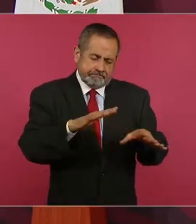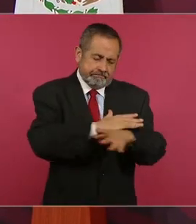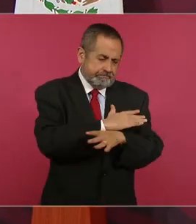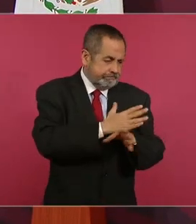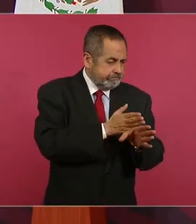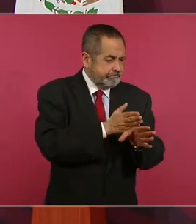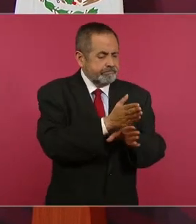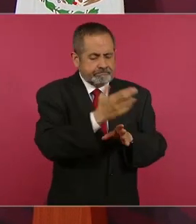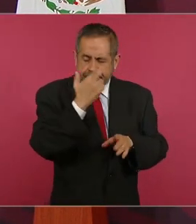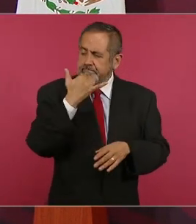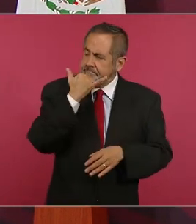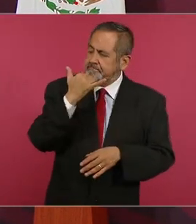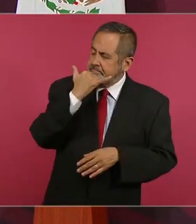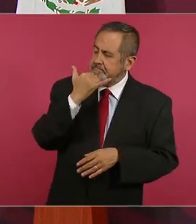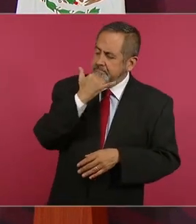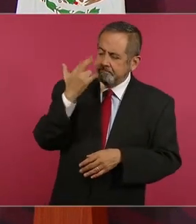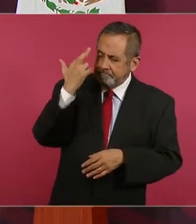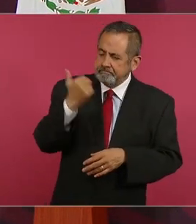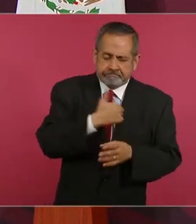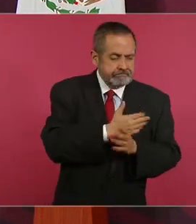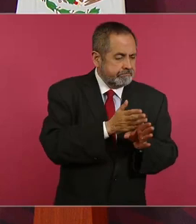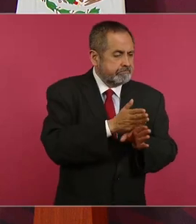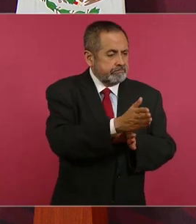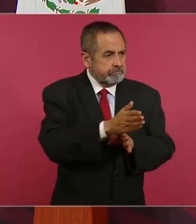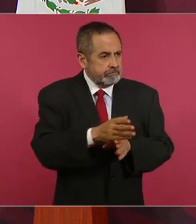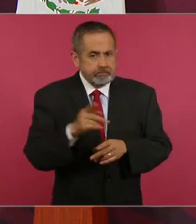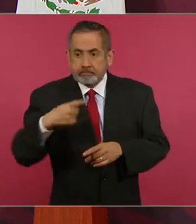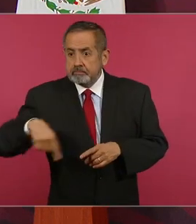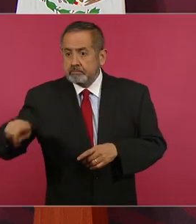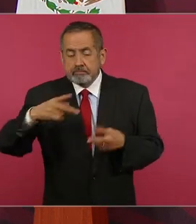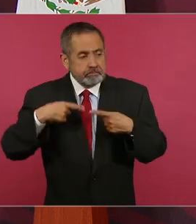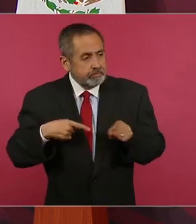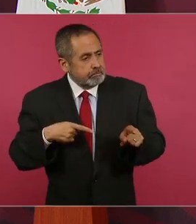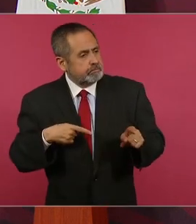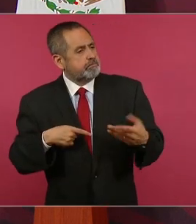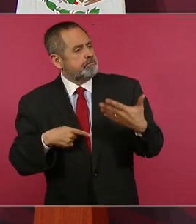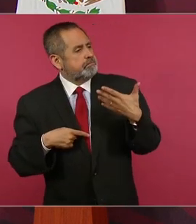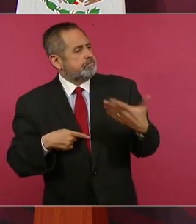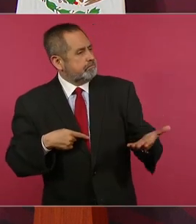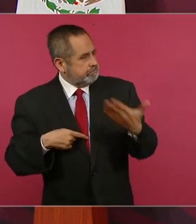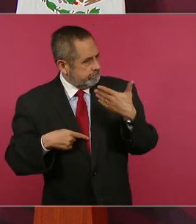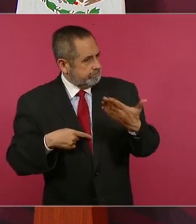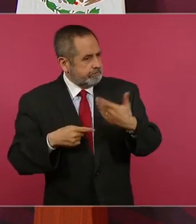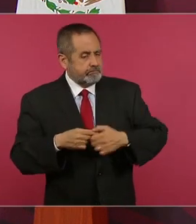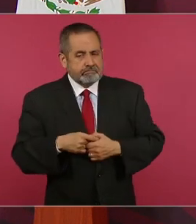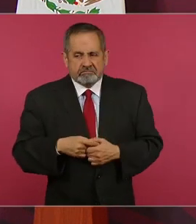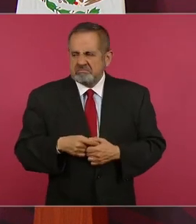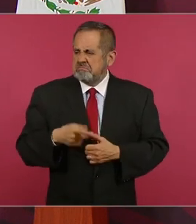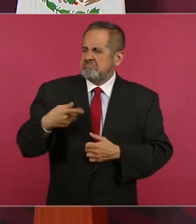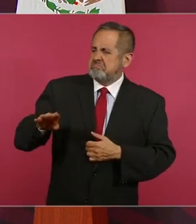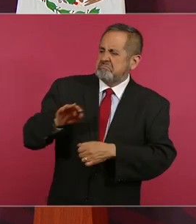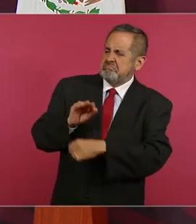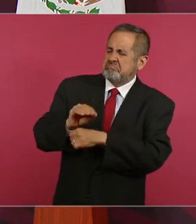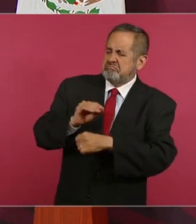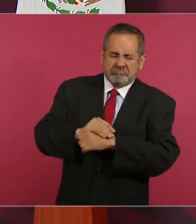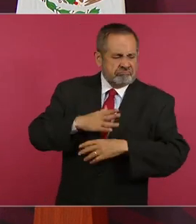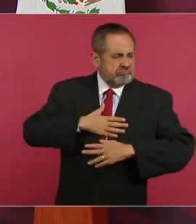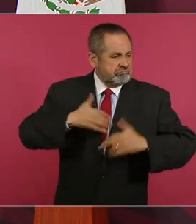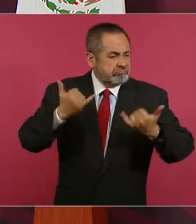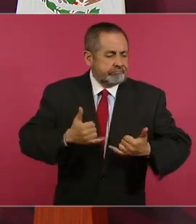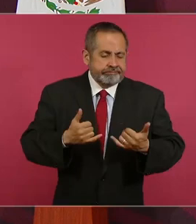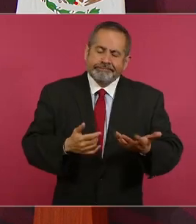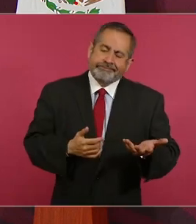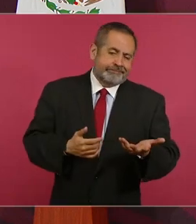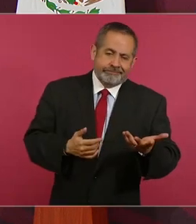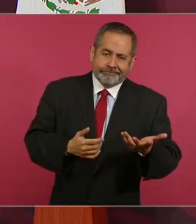en la autocomplacencia, saber